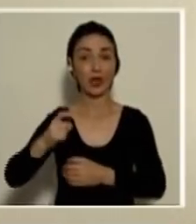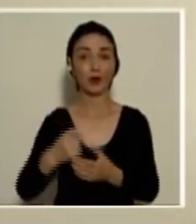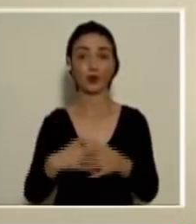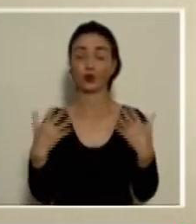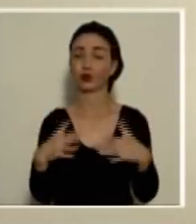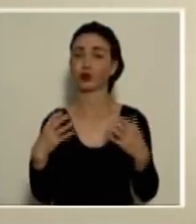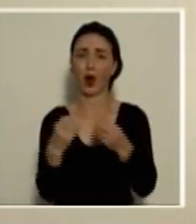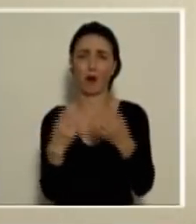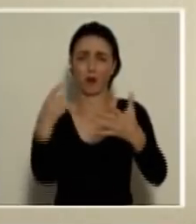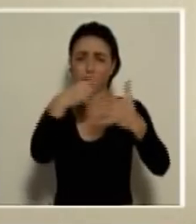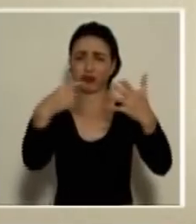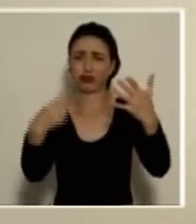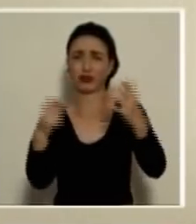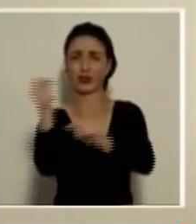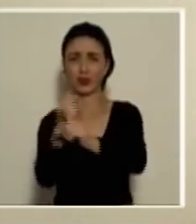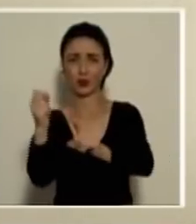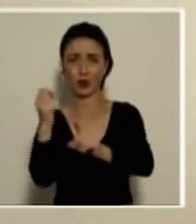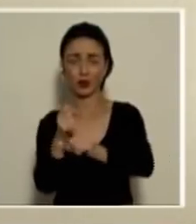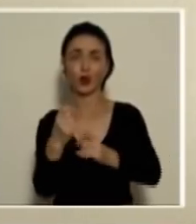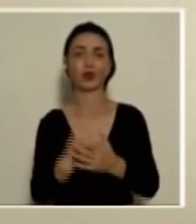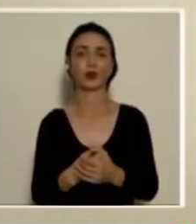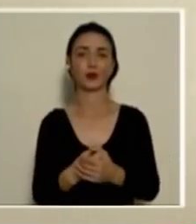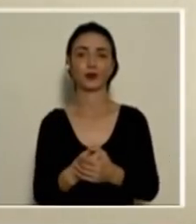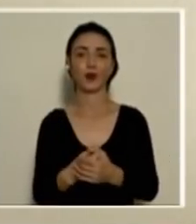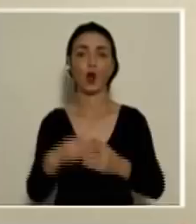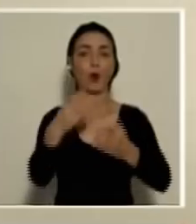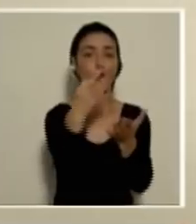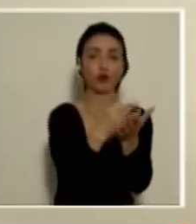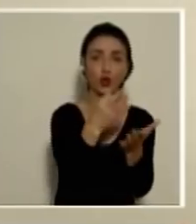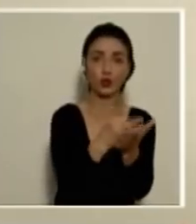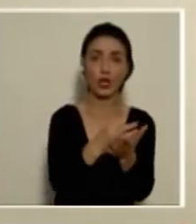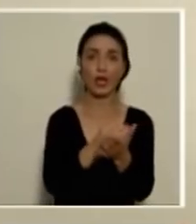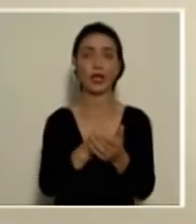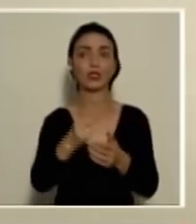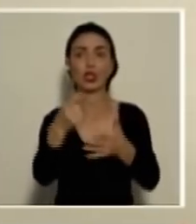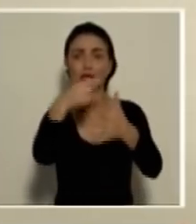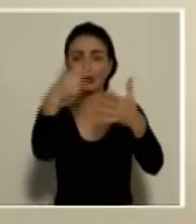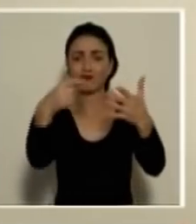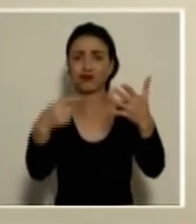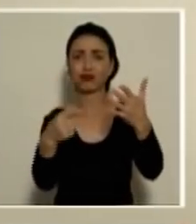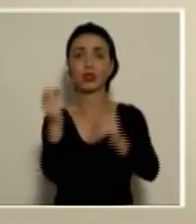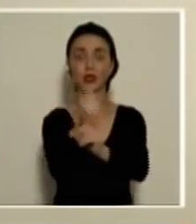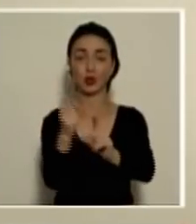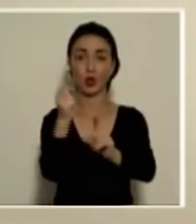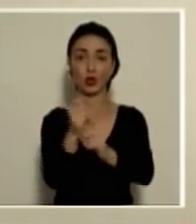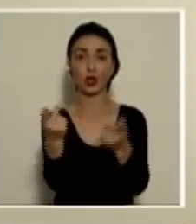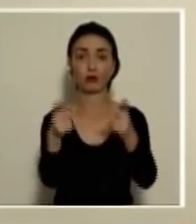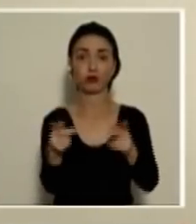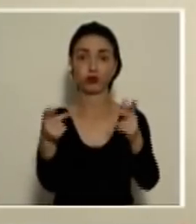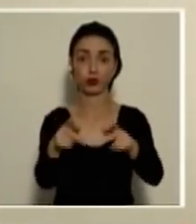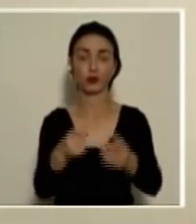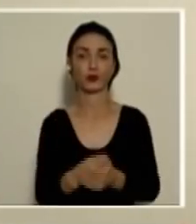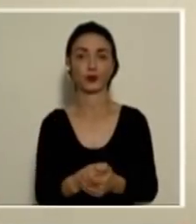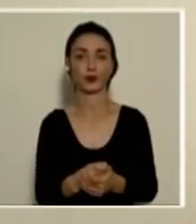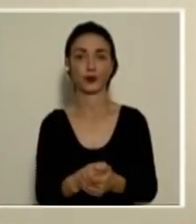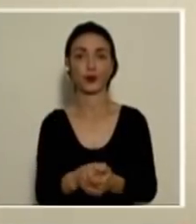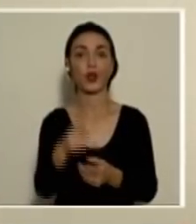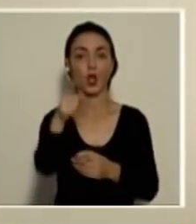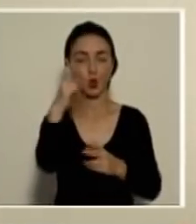para un montón de circunstancias como criminalidad ordinaria, como fronteras y otro montón de situaciones que están ocurriendo y ustedes